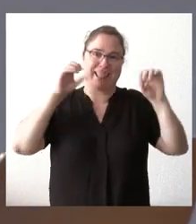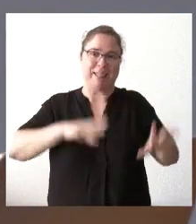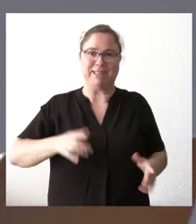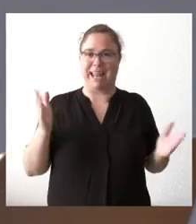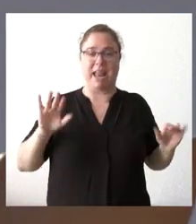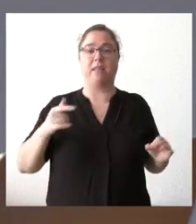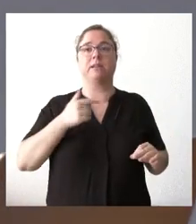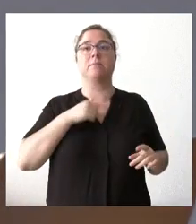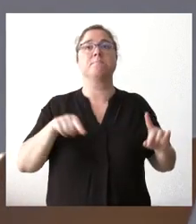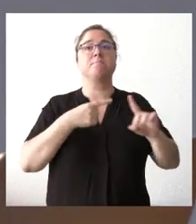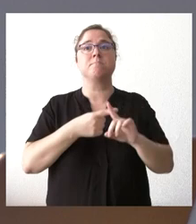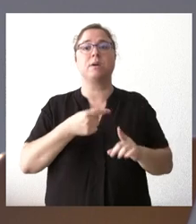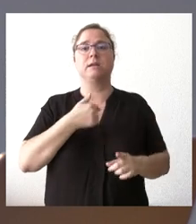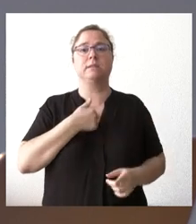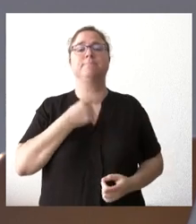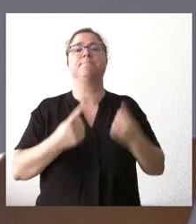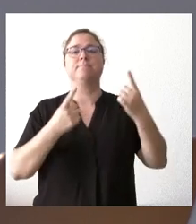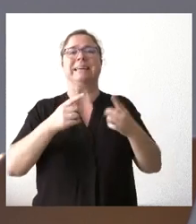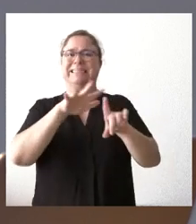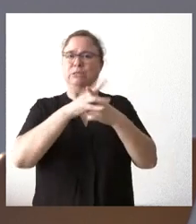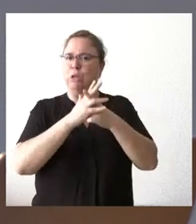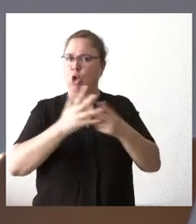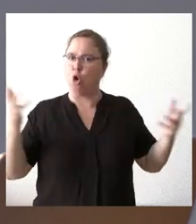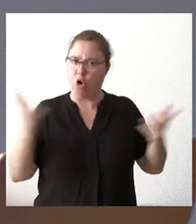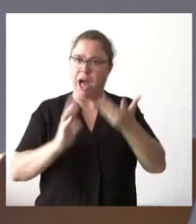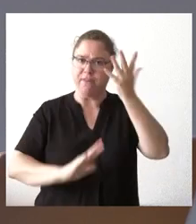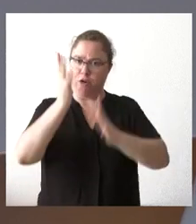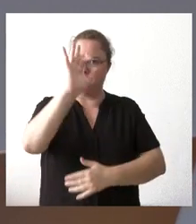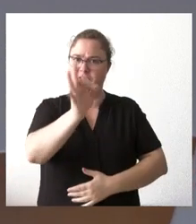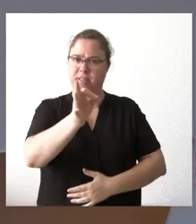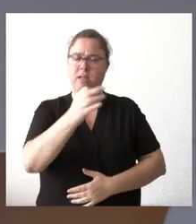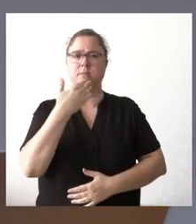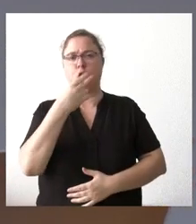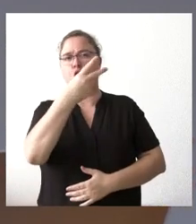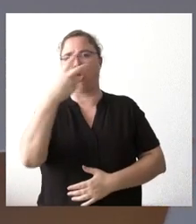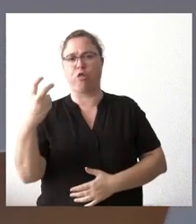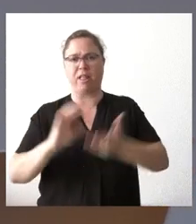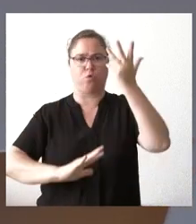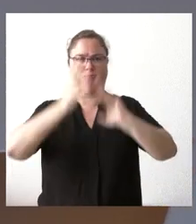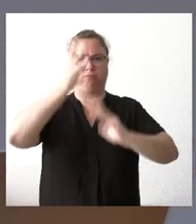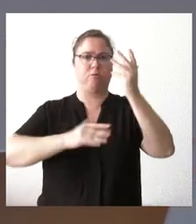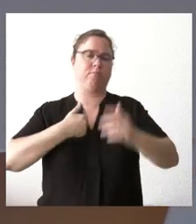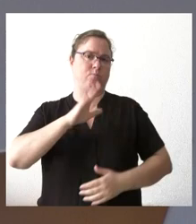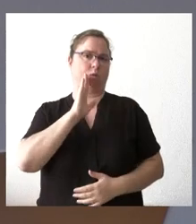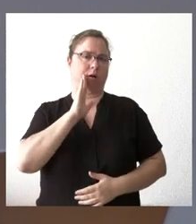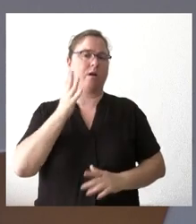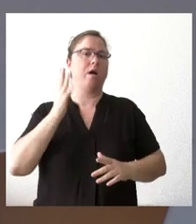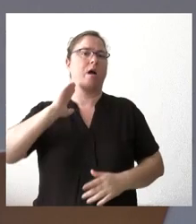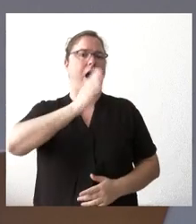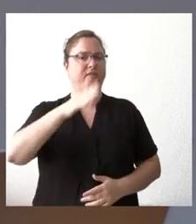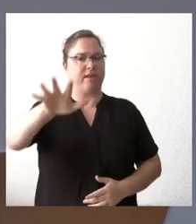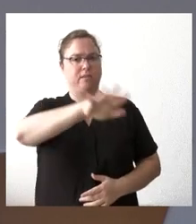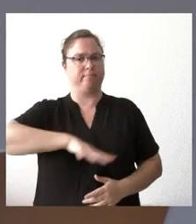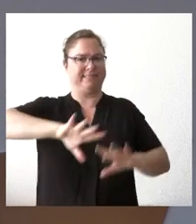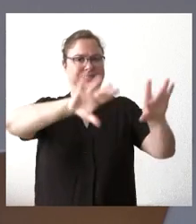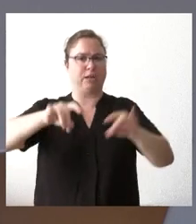Y atendiendo a que efectivamente ha habido una grave situación de incendios forestales, en torno a 200, como antes he dicho, que afecta a Castilla y